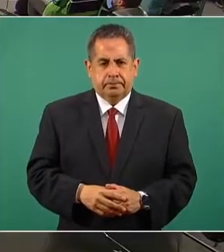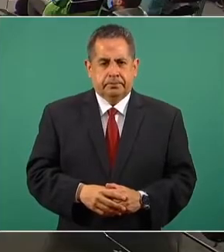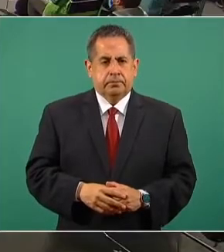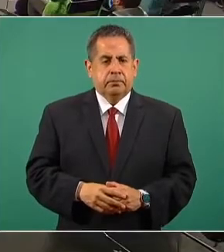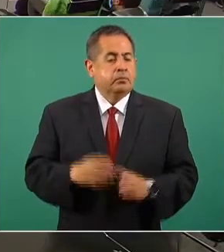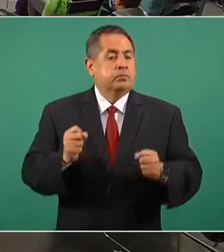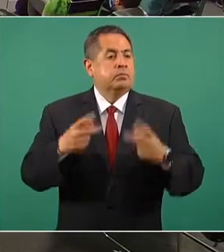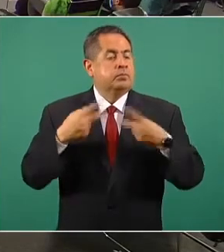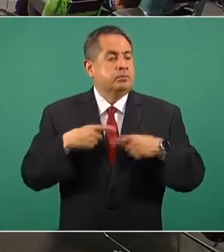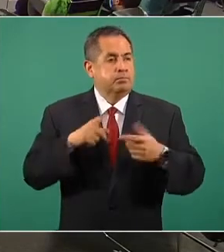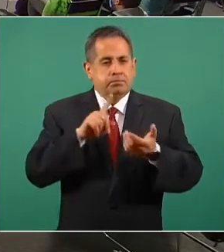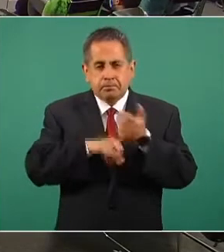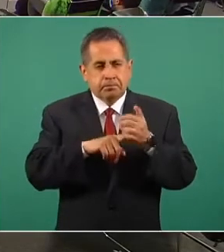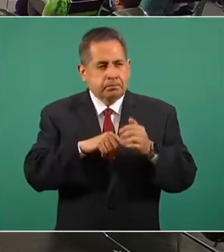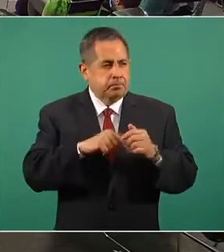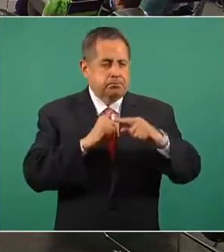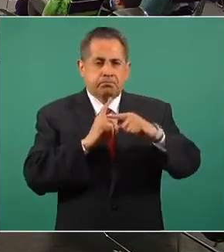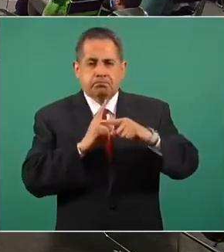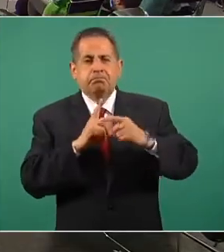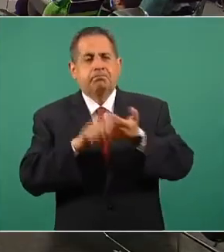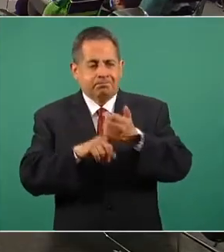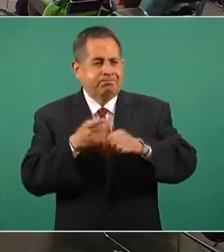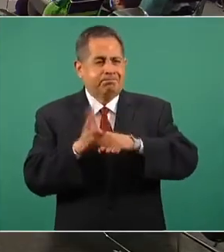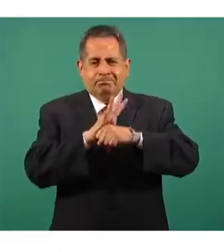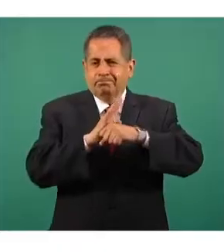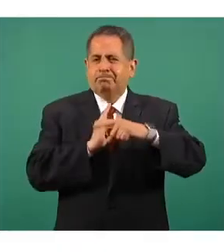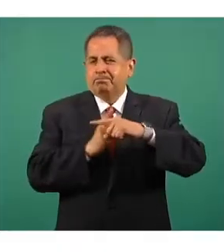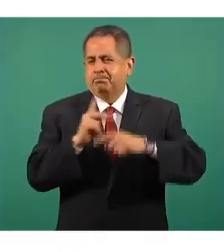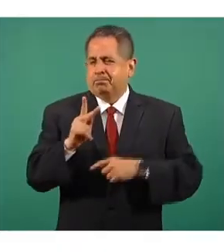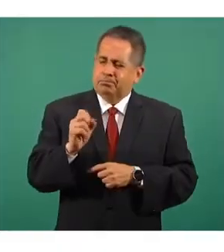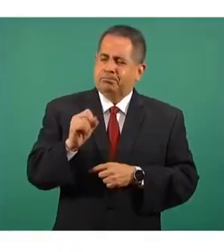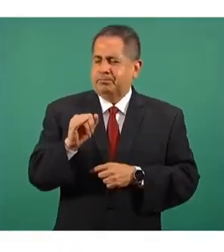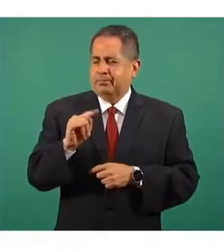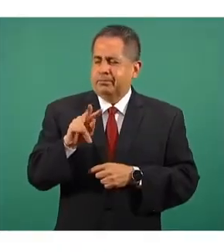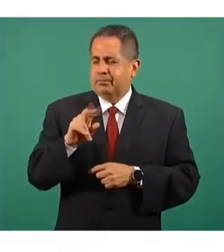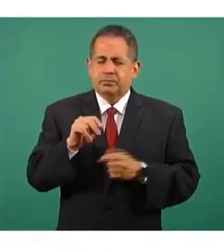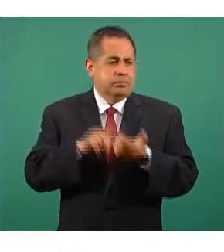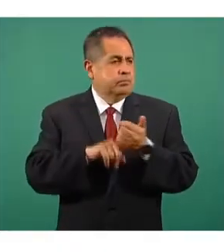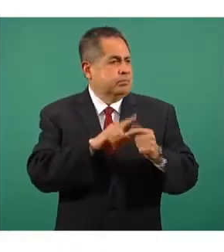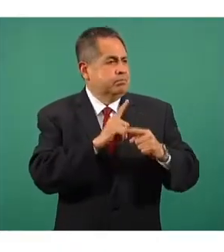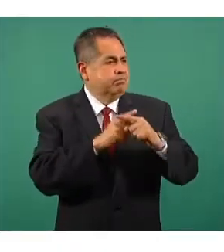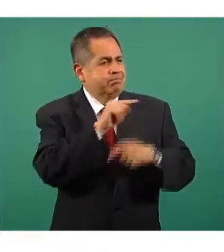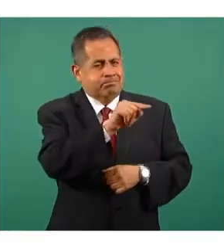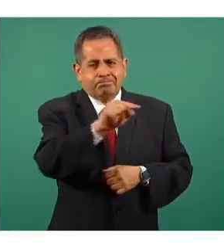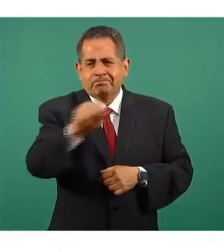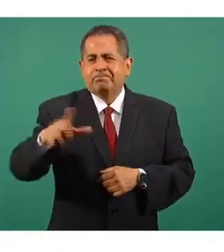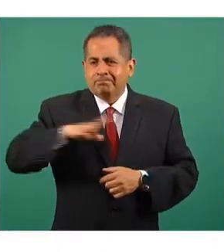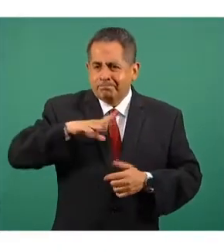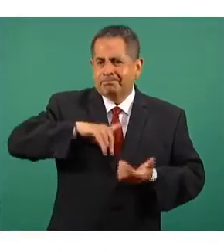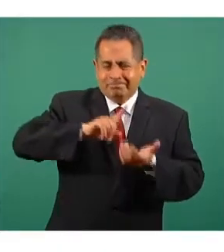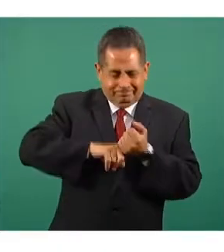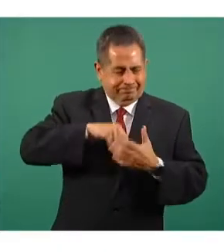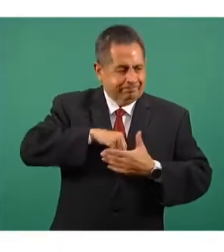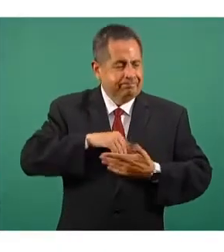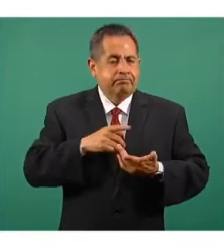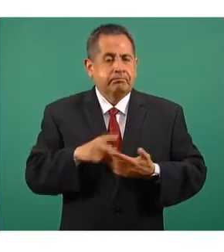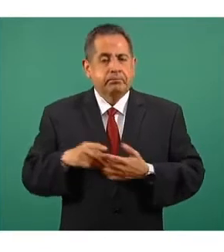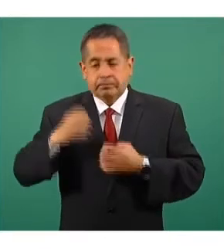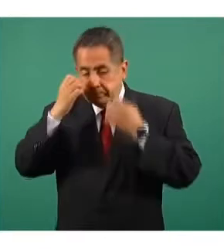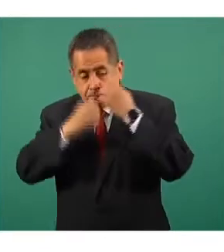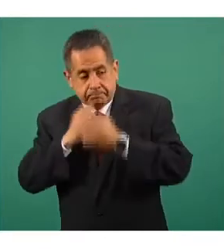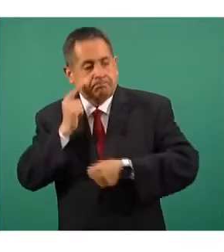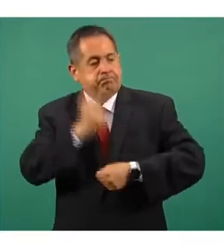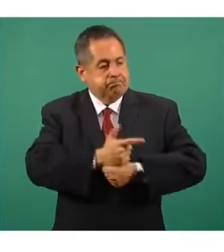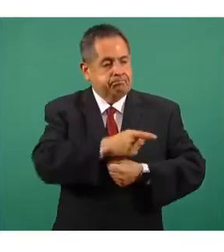positividad, como lo saben, es este porcentaje de personas que dieron positivos para la prueba de